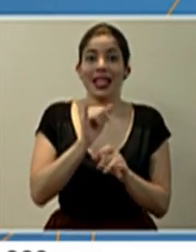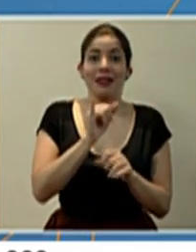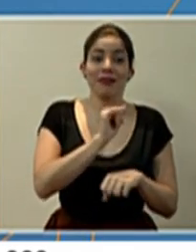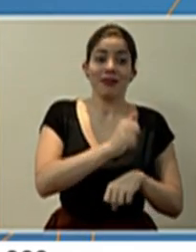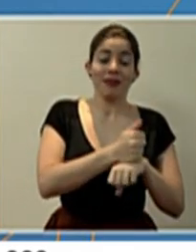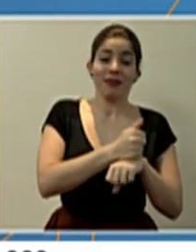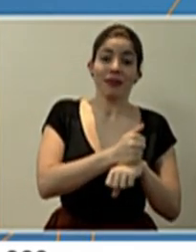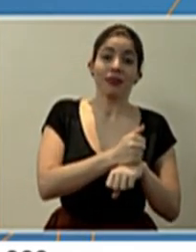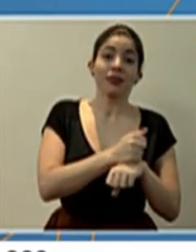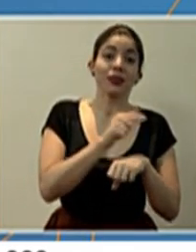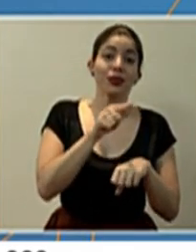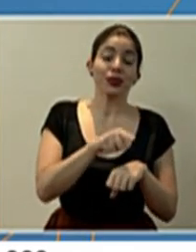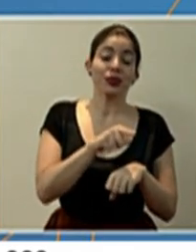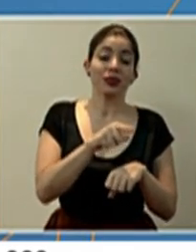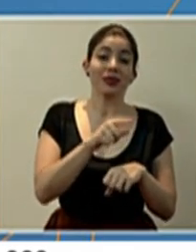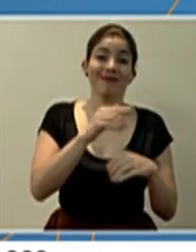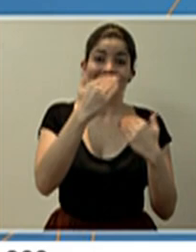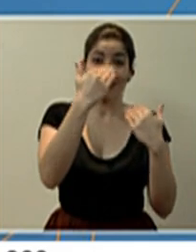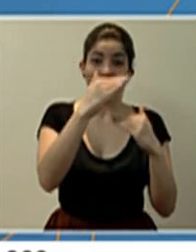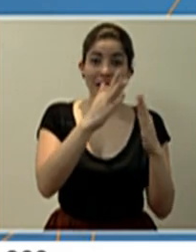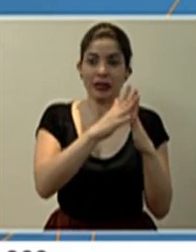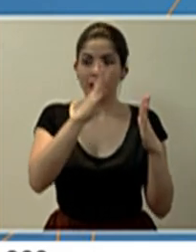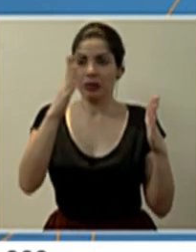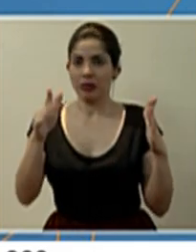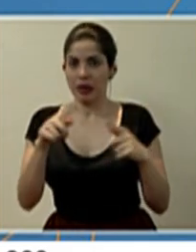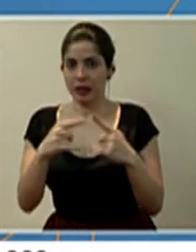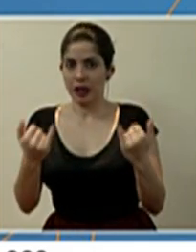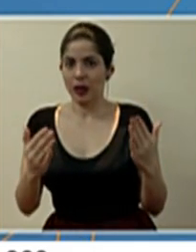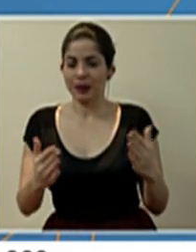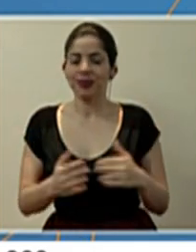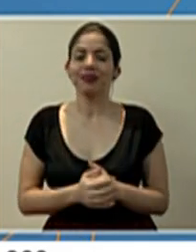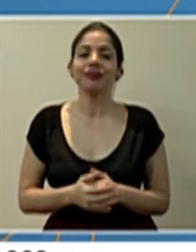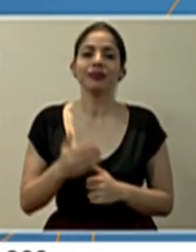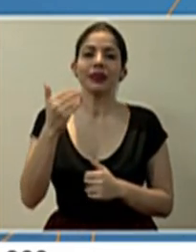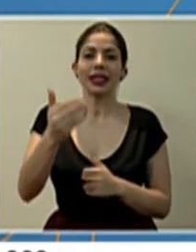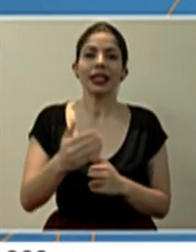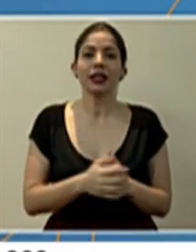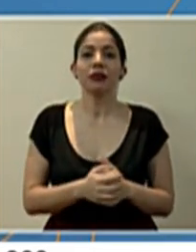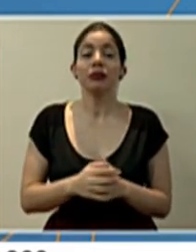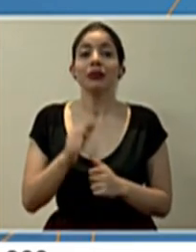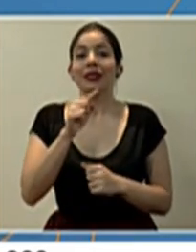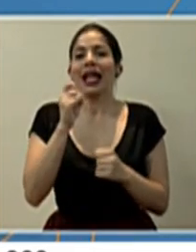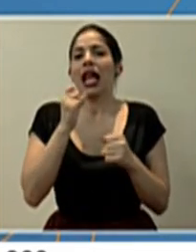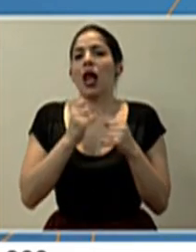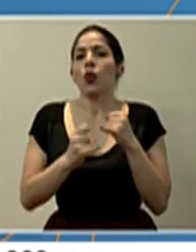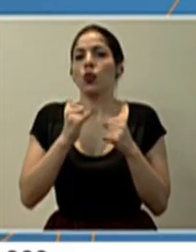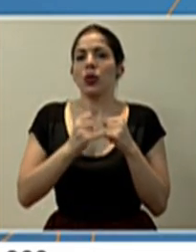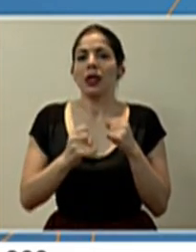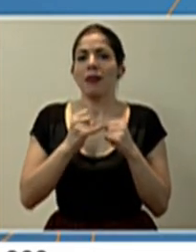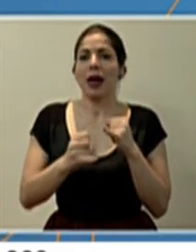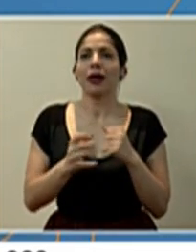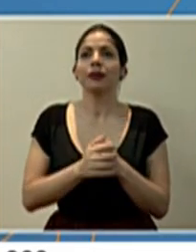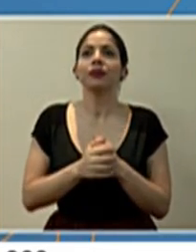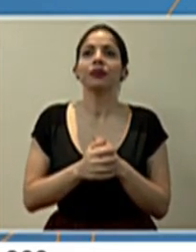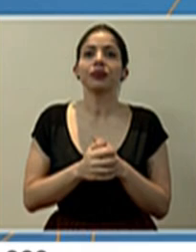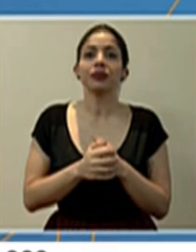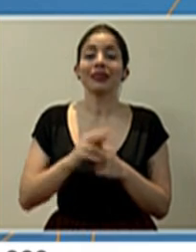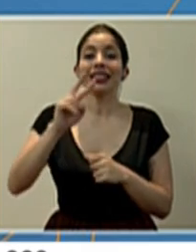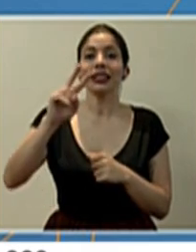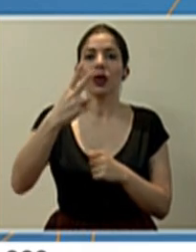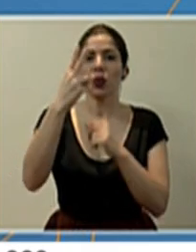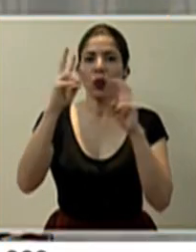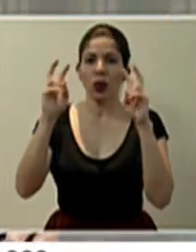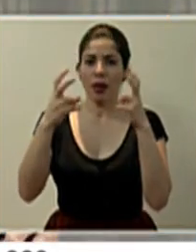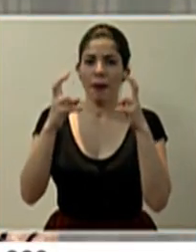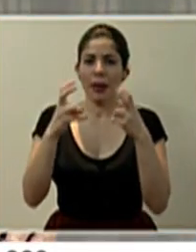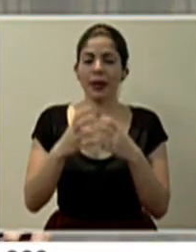establecieron las restricciones sanitarias. Siguiente. Bueno, esta es la última. Continúo con el segundo tema.